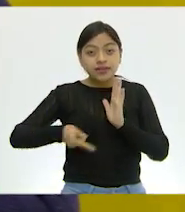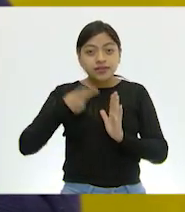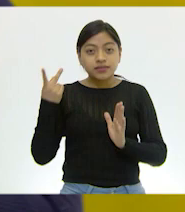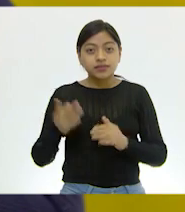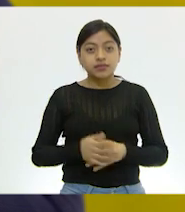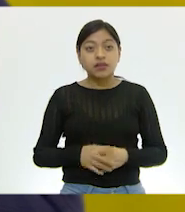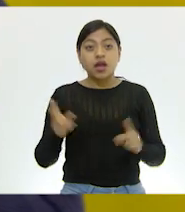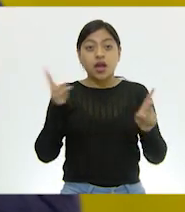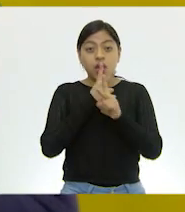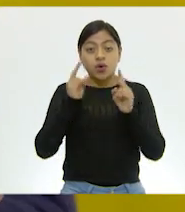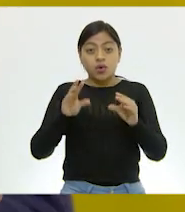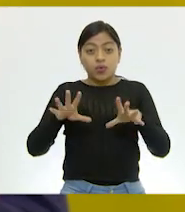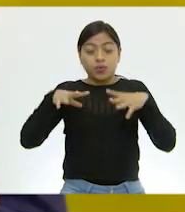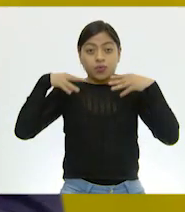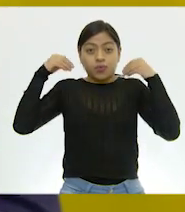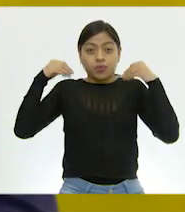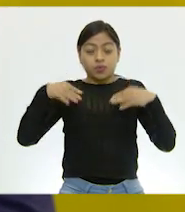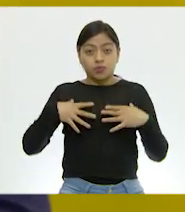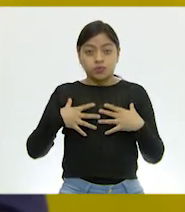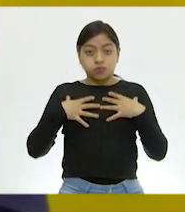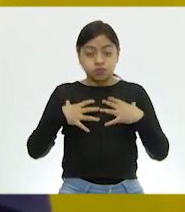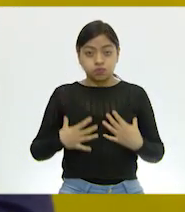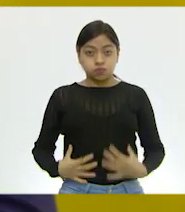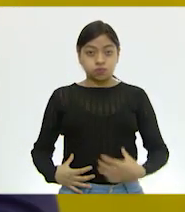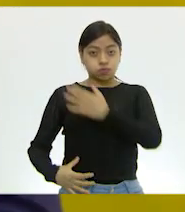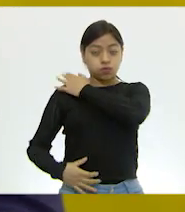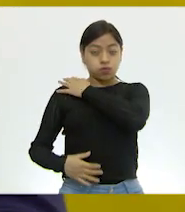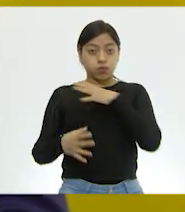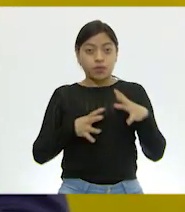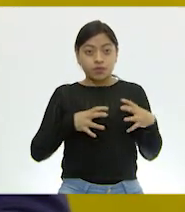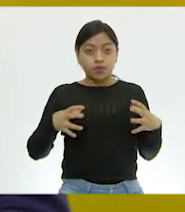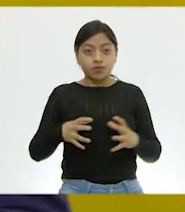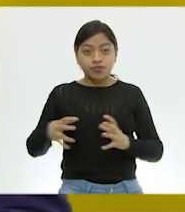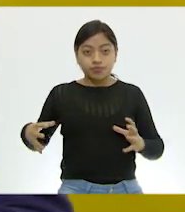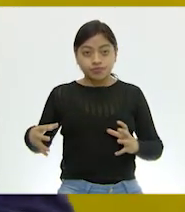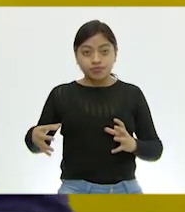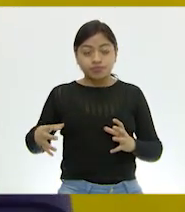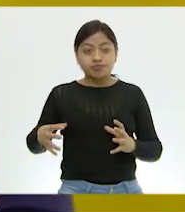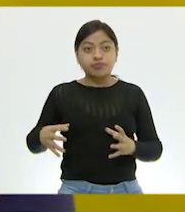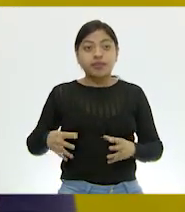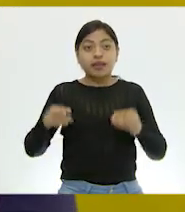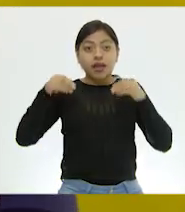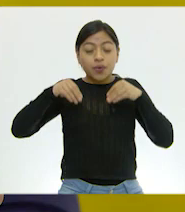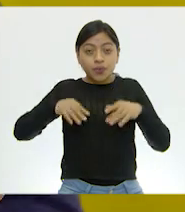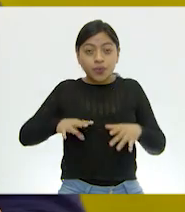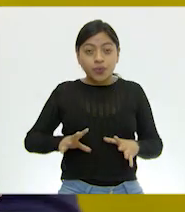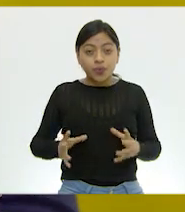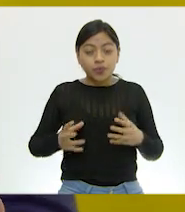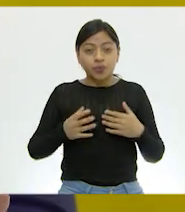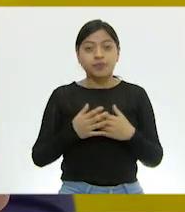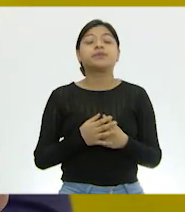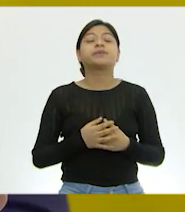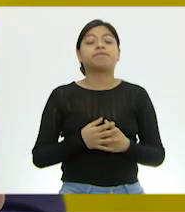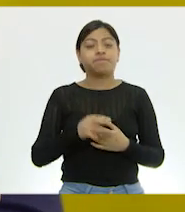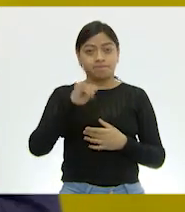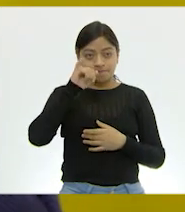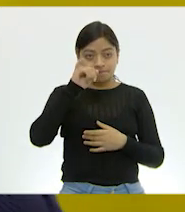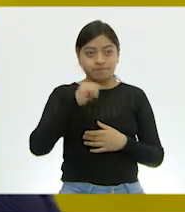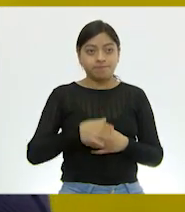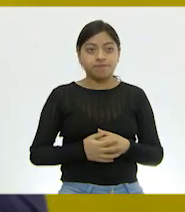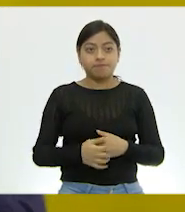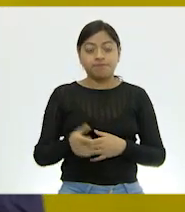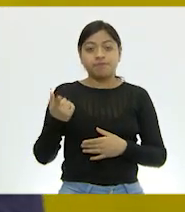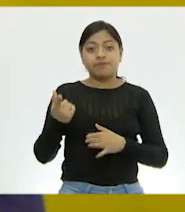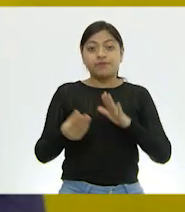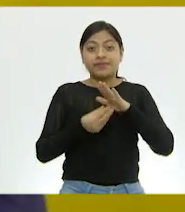Toma aire. ¡Exacto! Y lo exhala. ¡Wow! Entonces, este movimiento